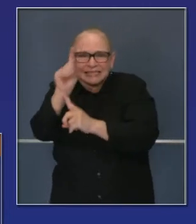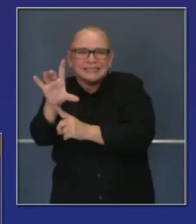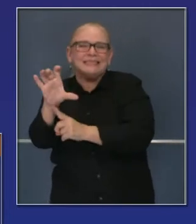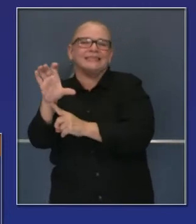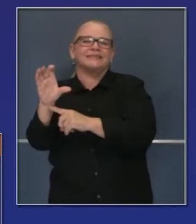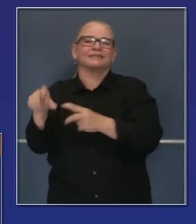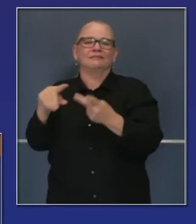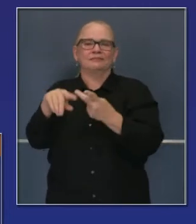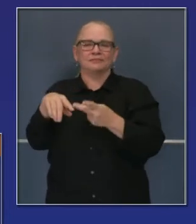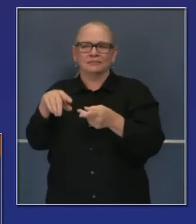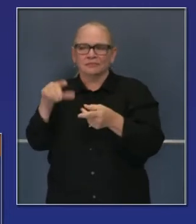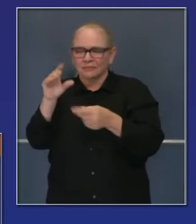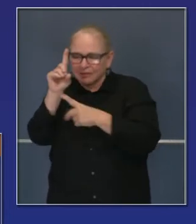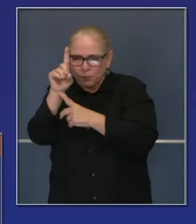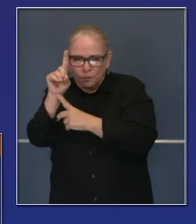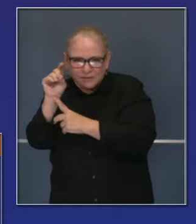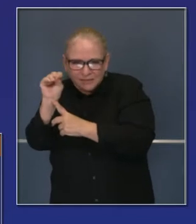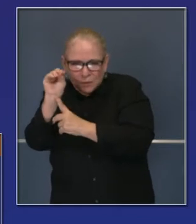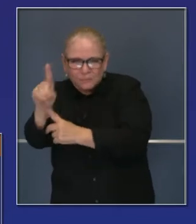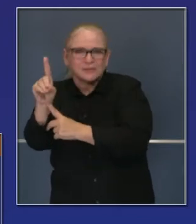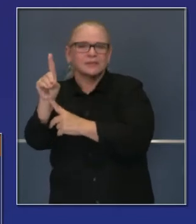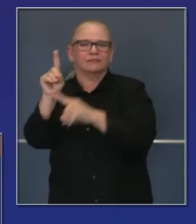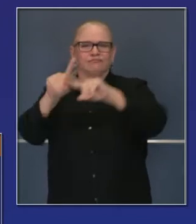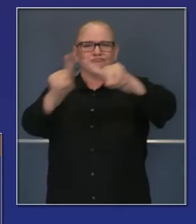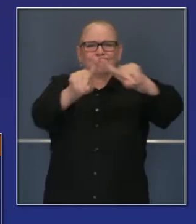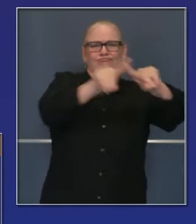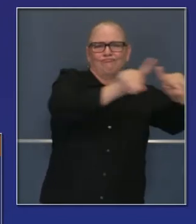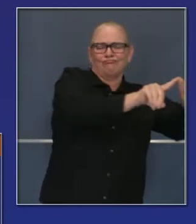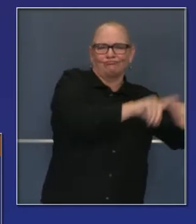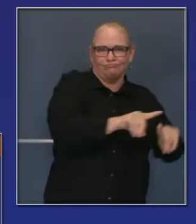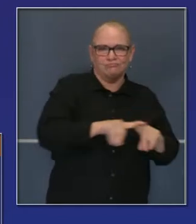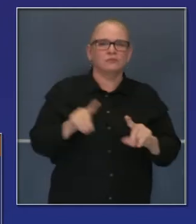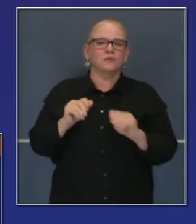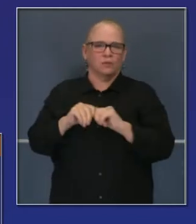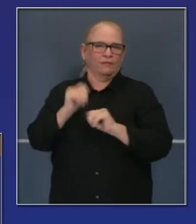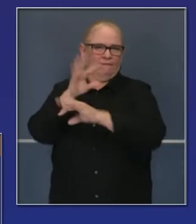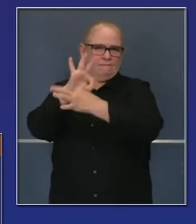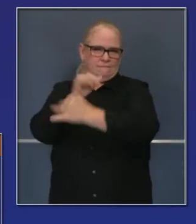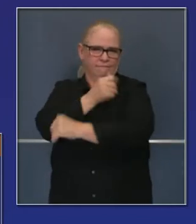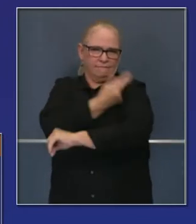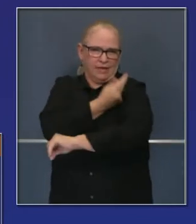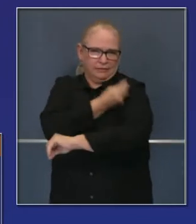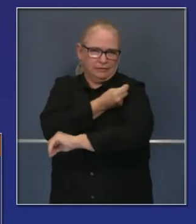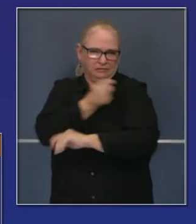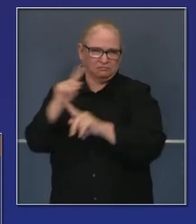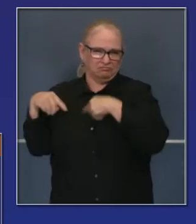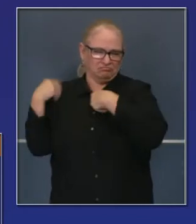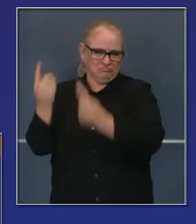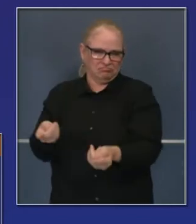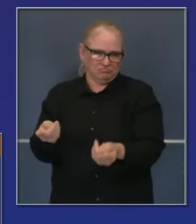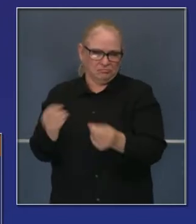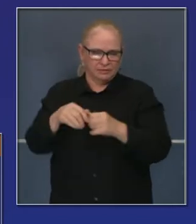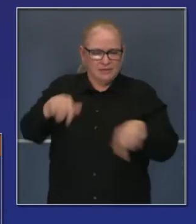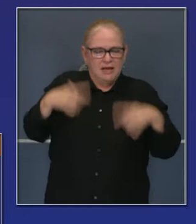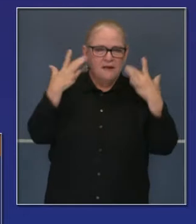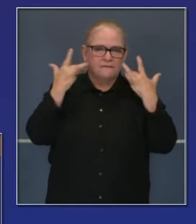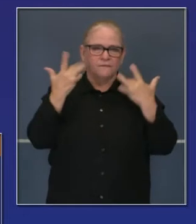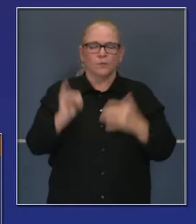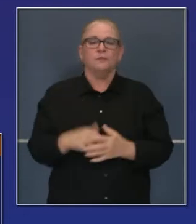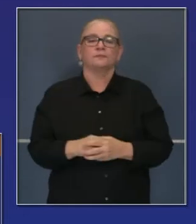perfecto para el departamento de defensa basado en la escala de las vacunas que se han administrado anualmente aquí